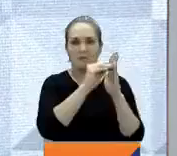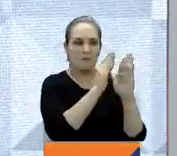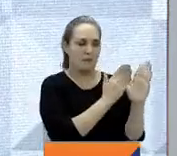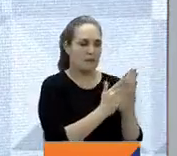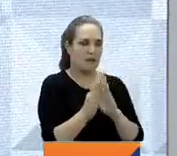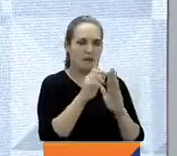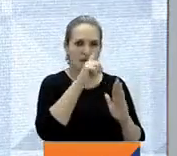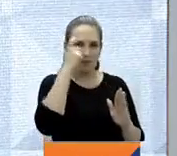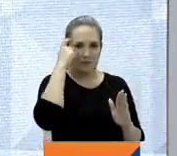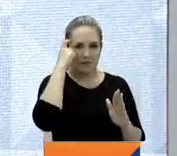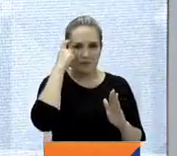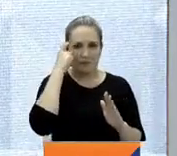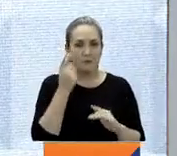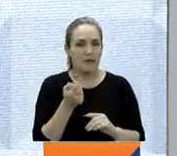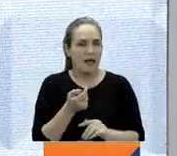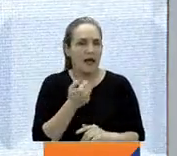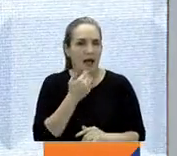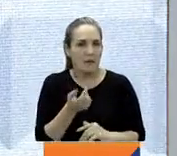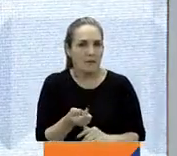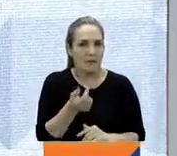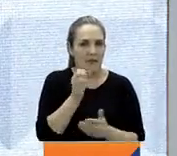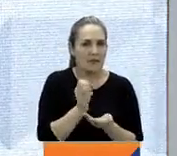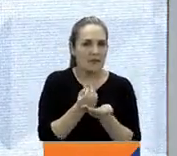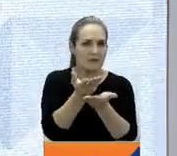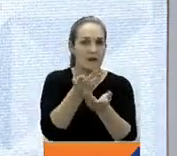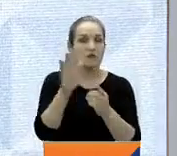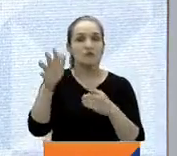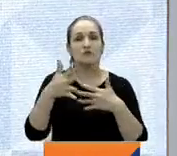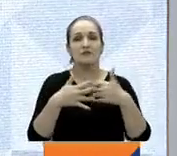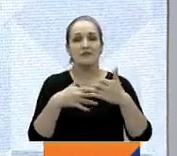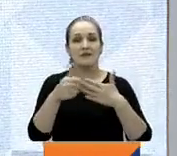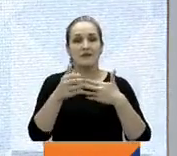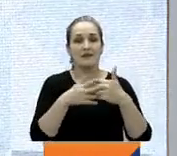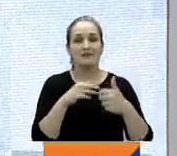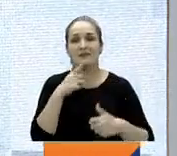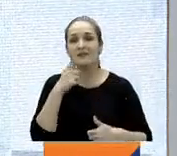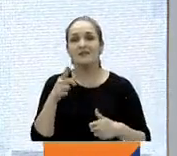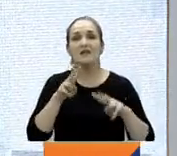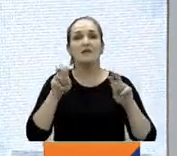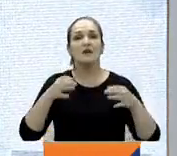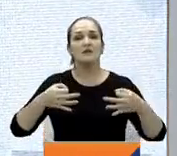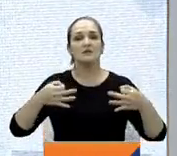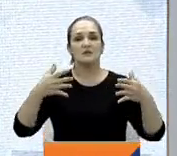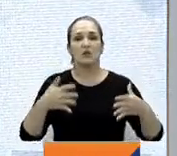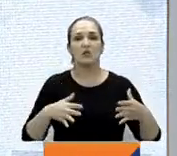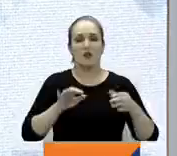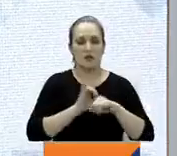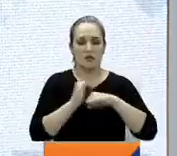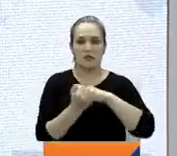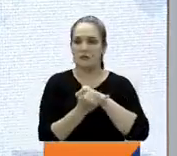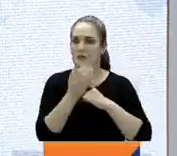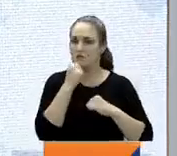continuación, en un pequeño abrebocas, los habitantes de San Andrés abran sobre la seguridad en la isla.